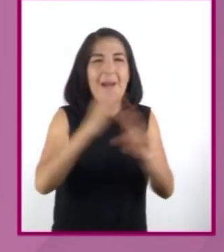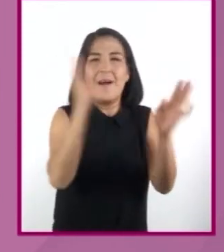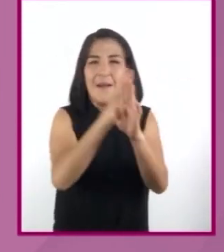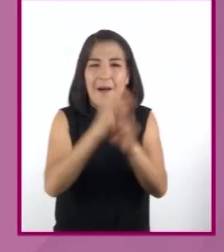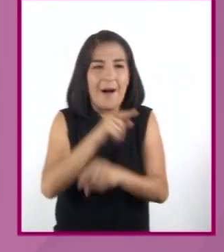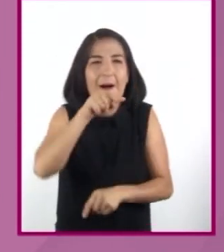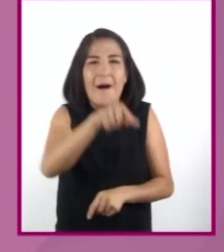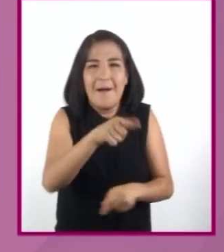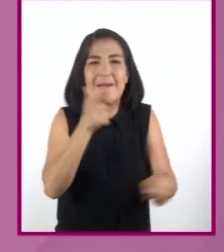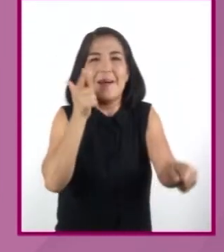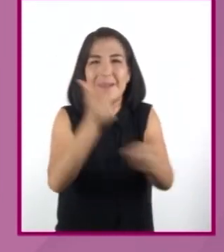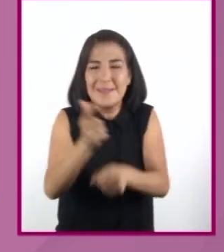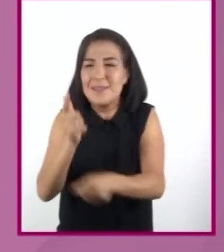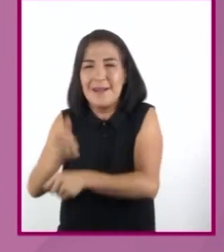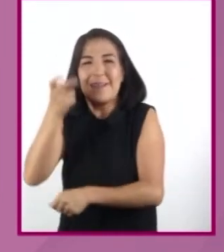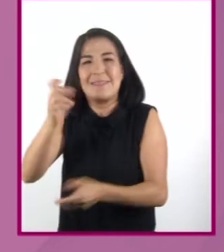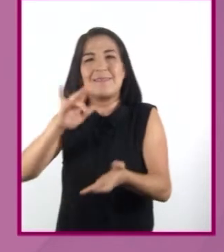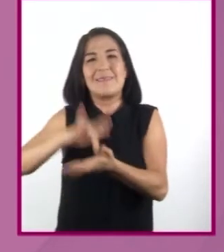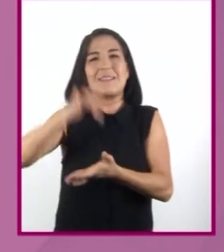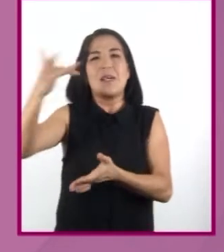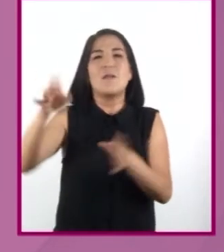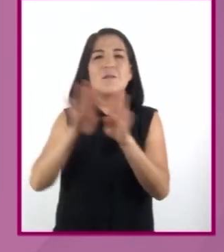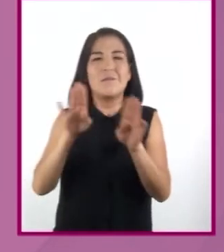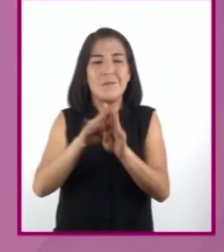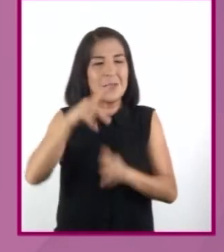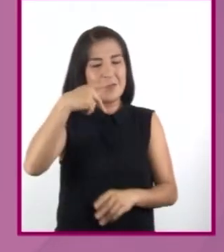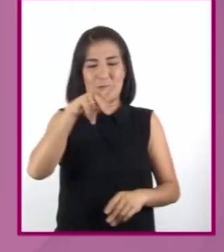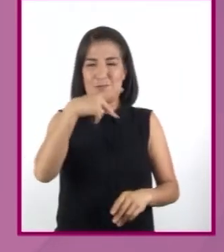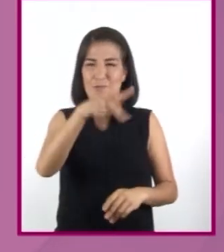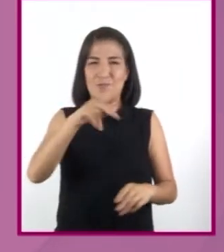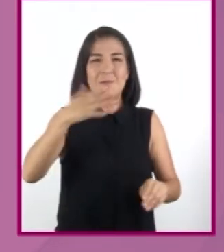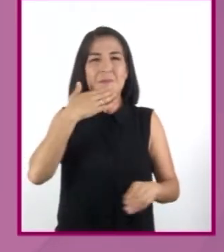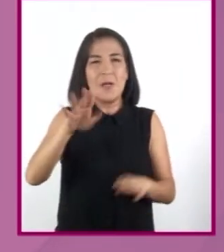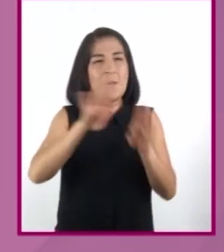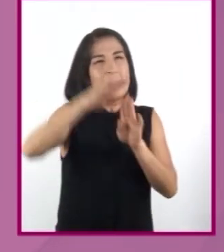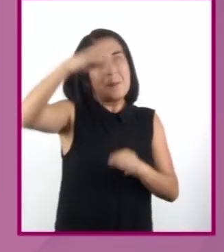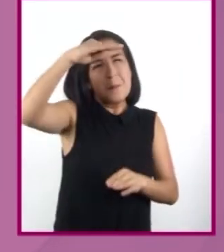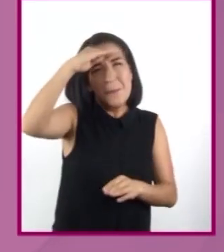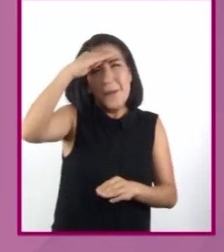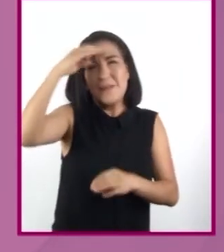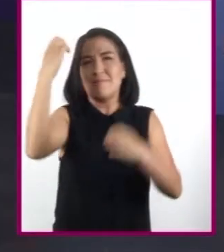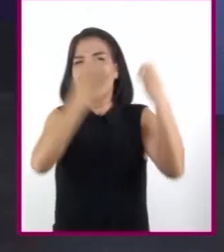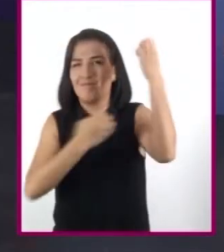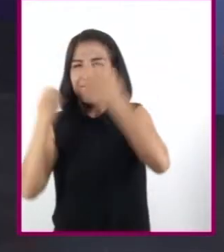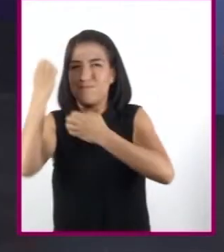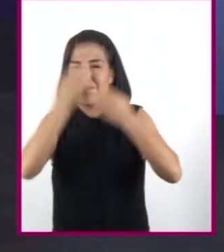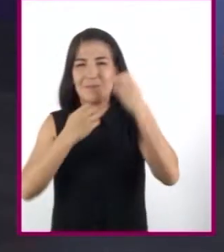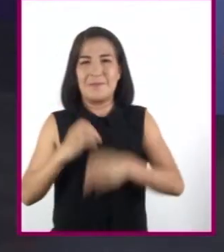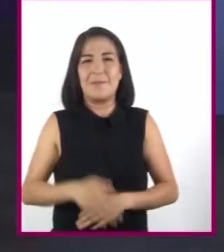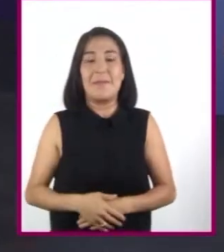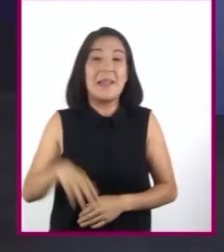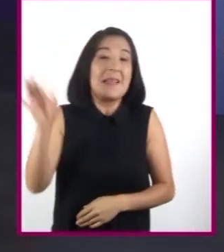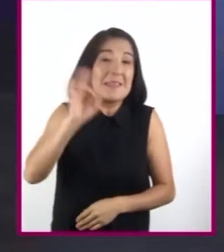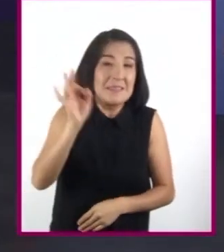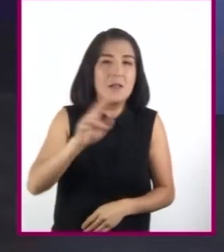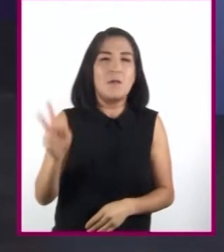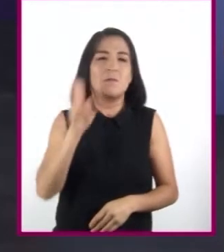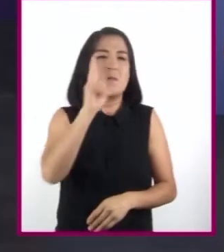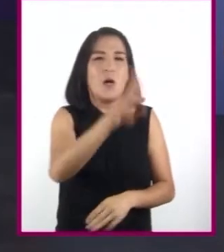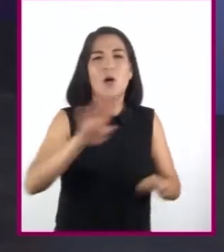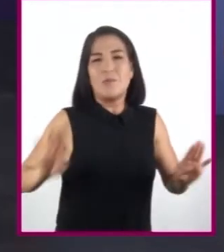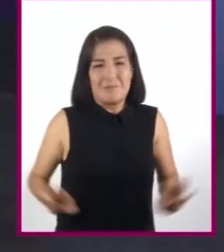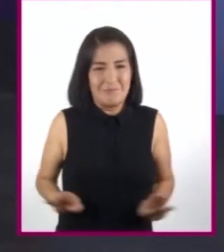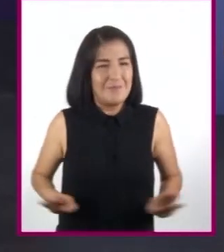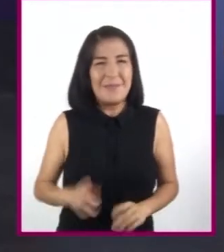misteriosos gracias a su extraordinario don para el análisis y el razonamiento deductible. Probablemente conozcan a alguien con